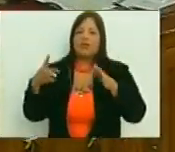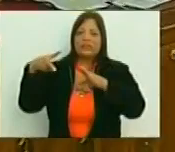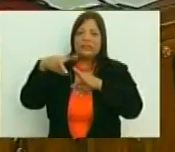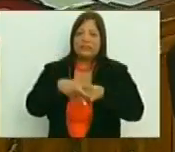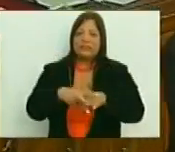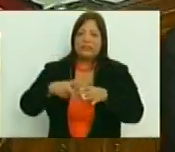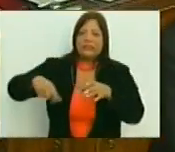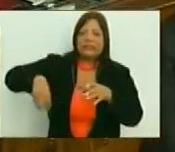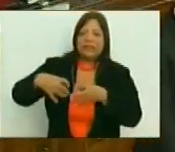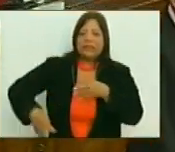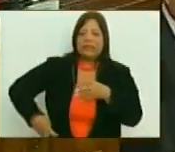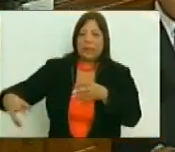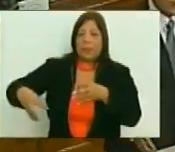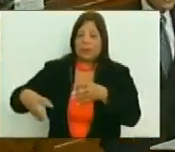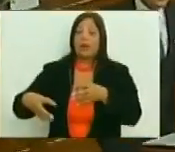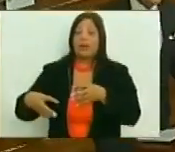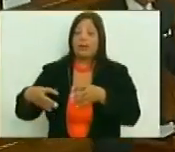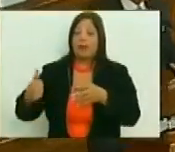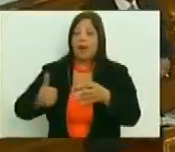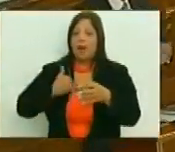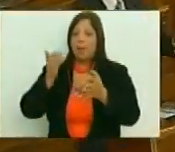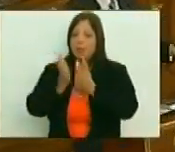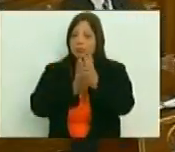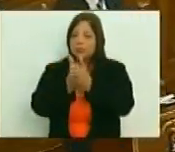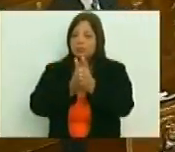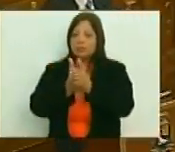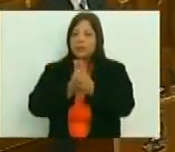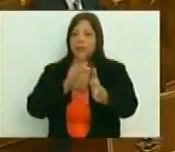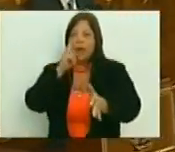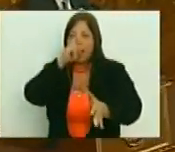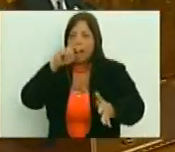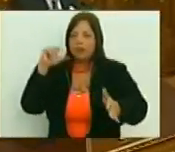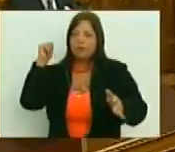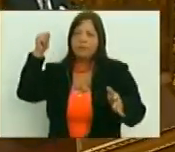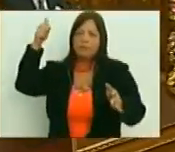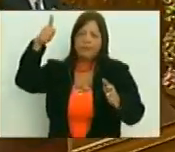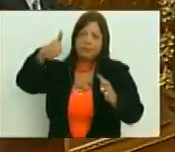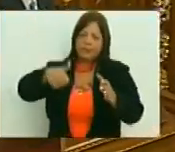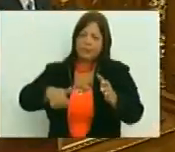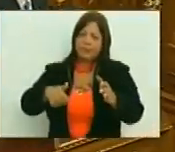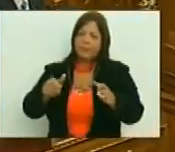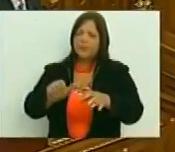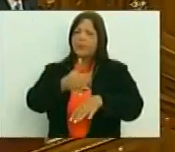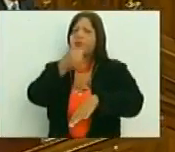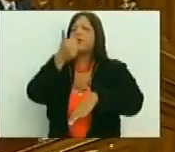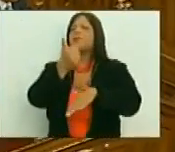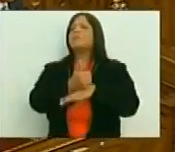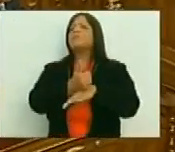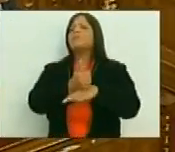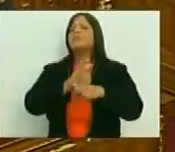latifundista que aprovechando todos estos años fue como quien dice el principal